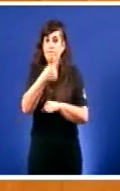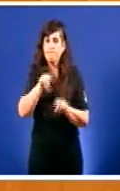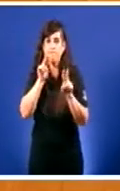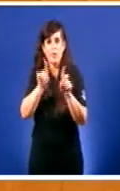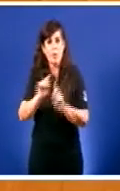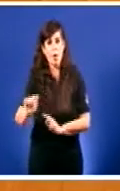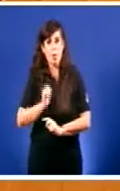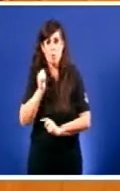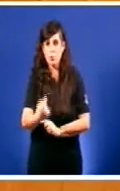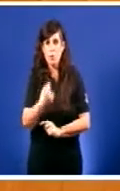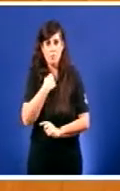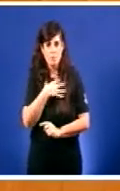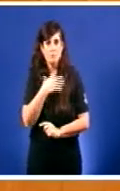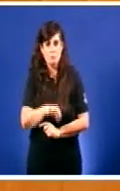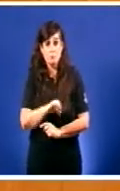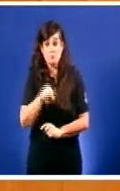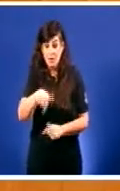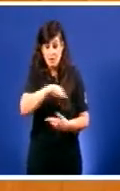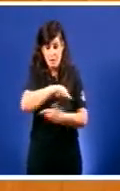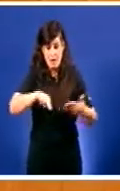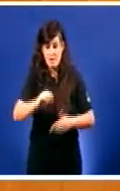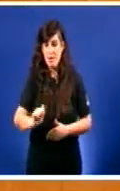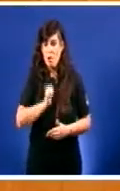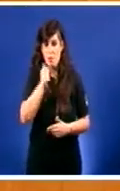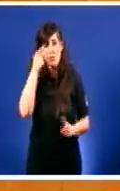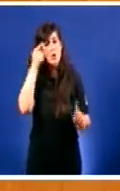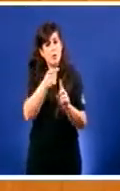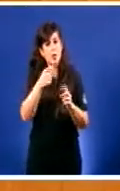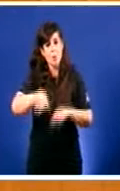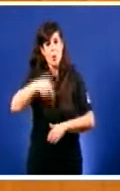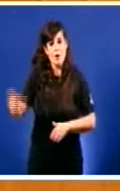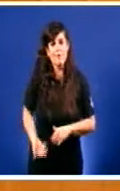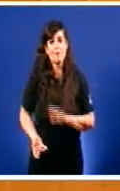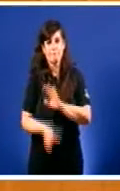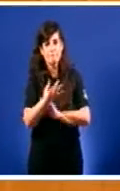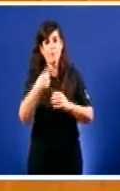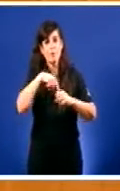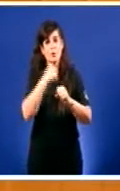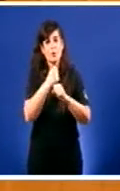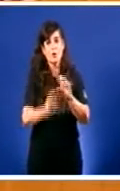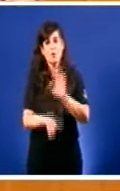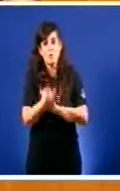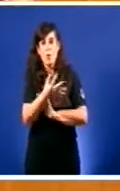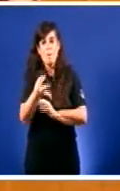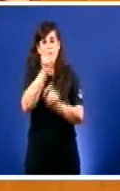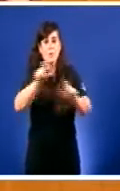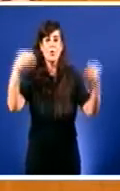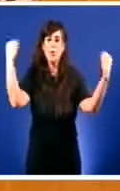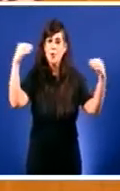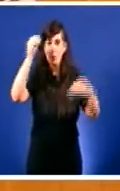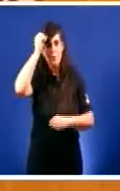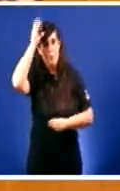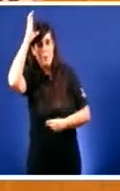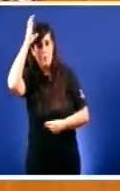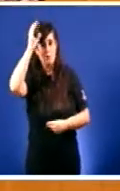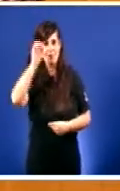Neste país Unha oportunidade De crear Riqueza De crear emprego E de que a xente moza Poida aplicar Os seus conhecementos